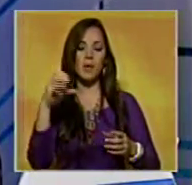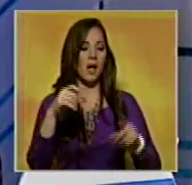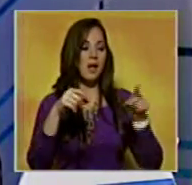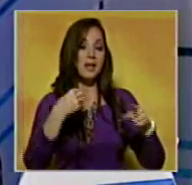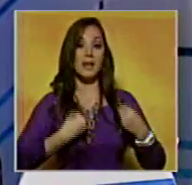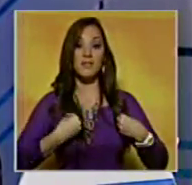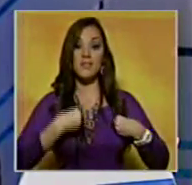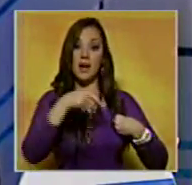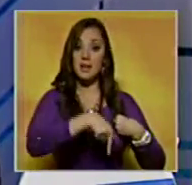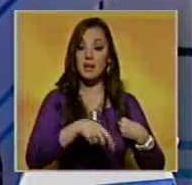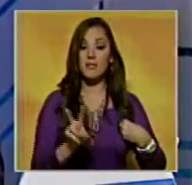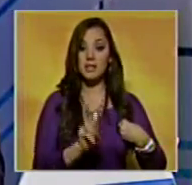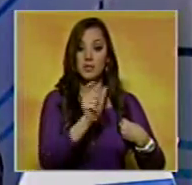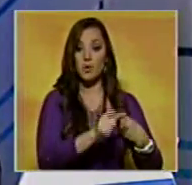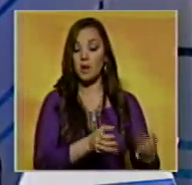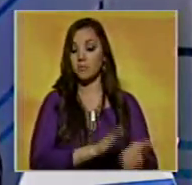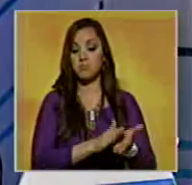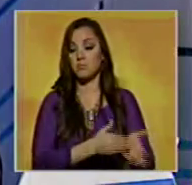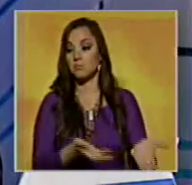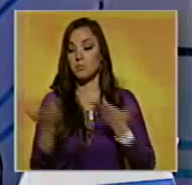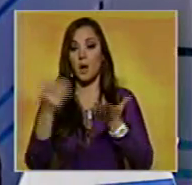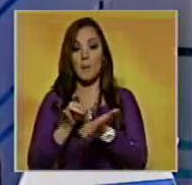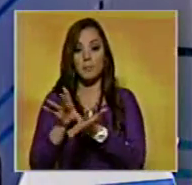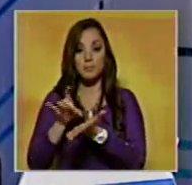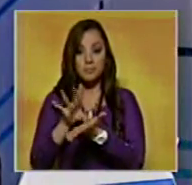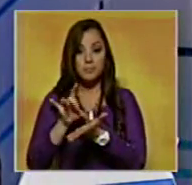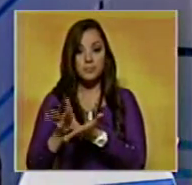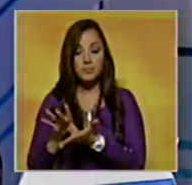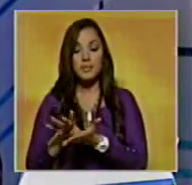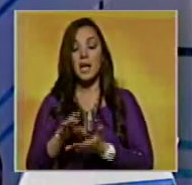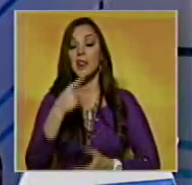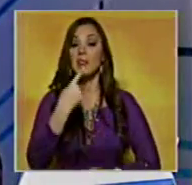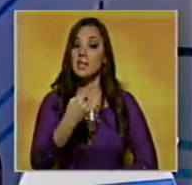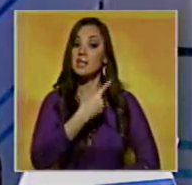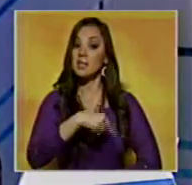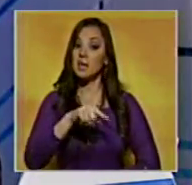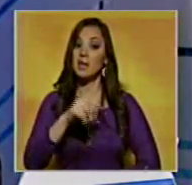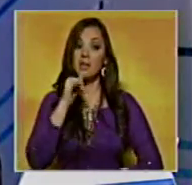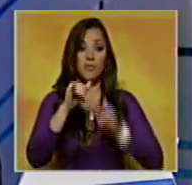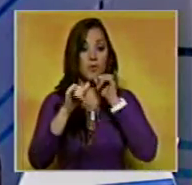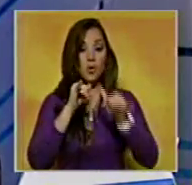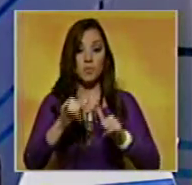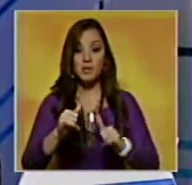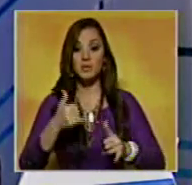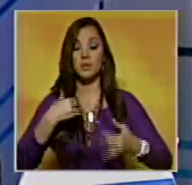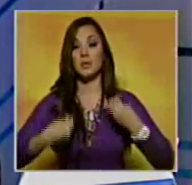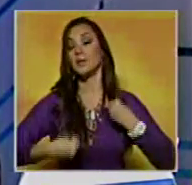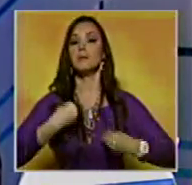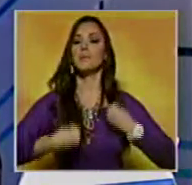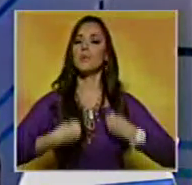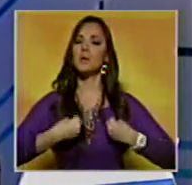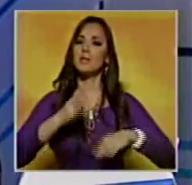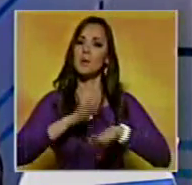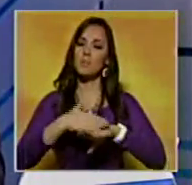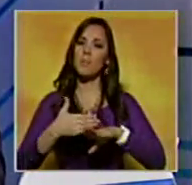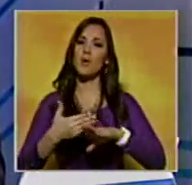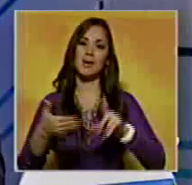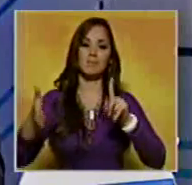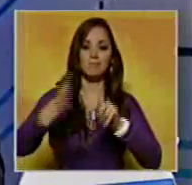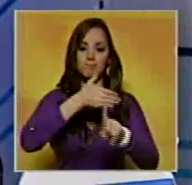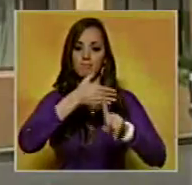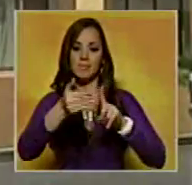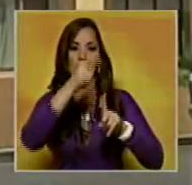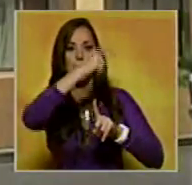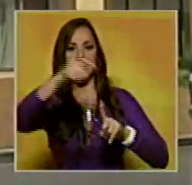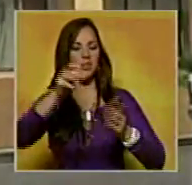situación fronteriza con Venezuela y destacó que tienen información preocupante sobre presuntas violaciones múltiples en materia de derechos humanos.